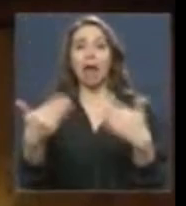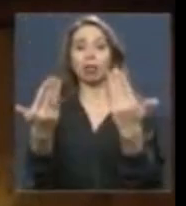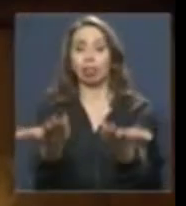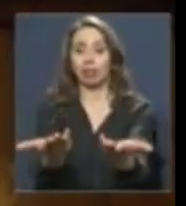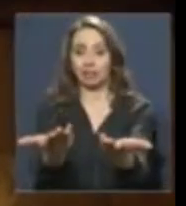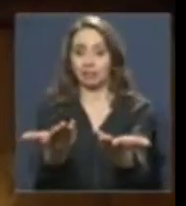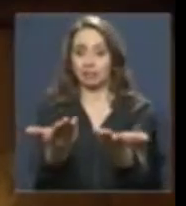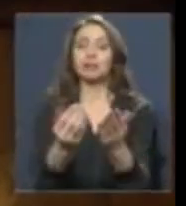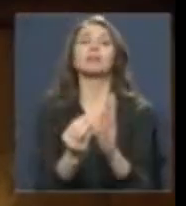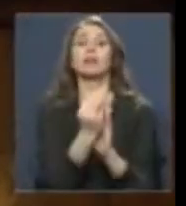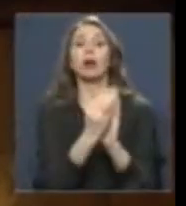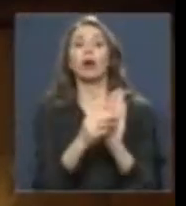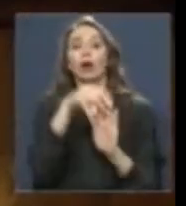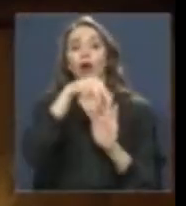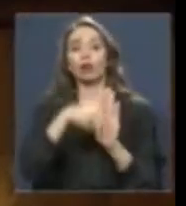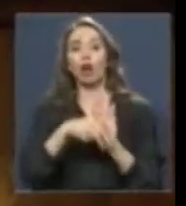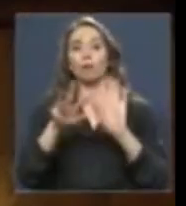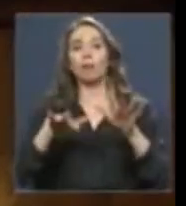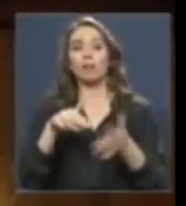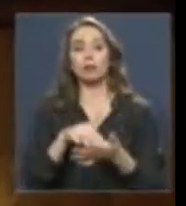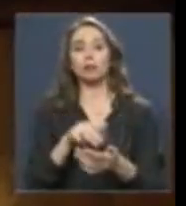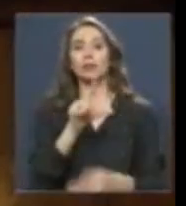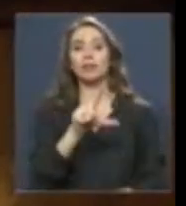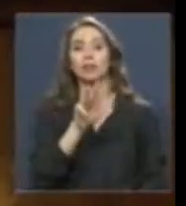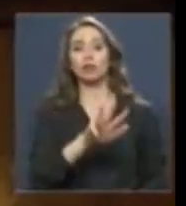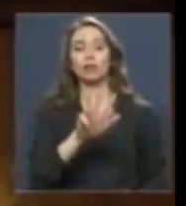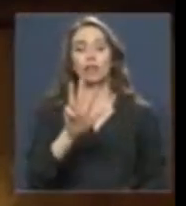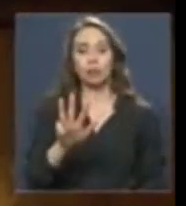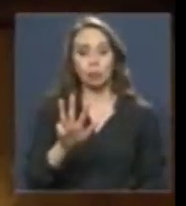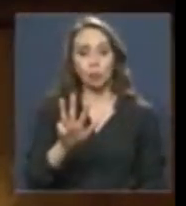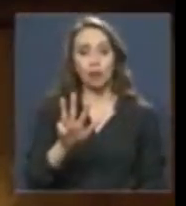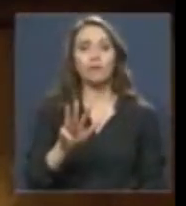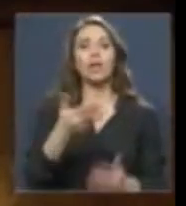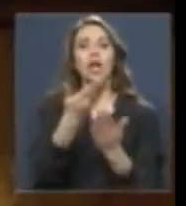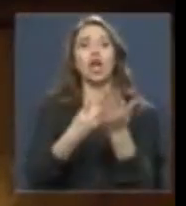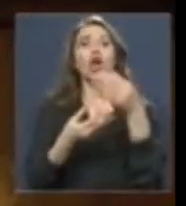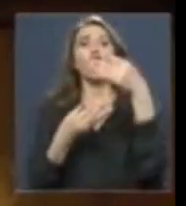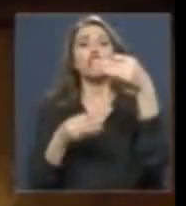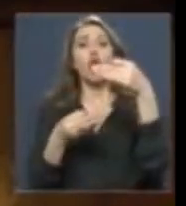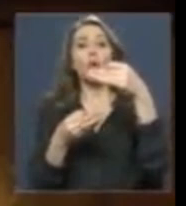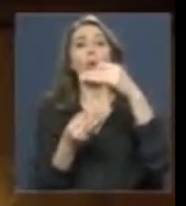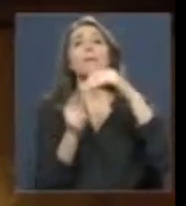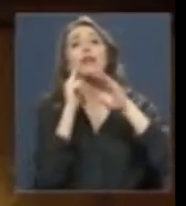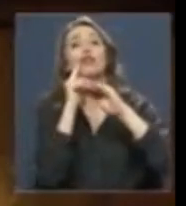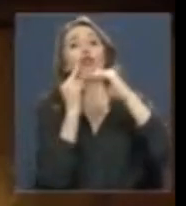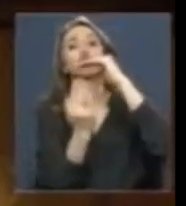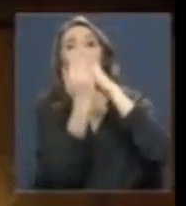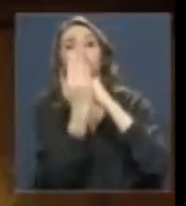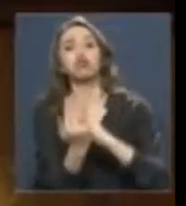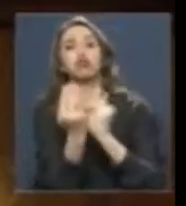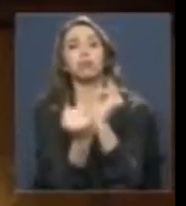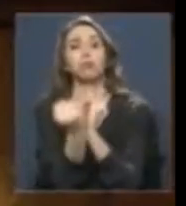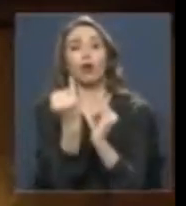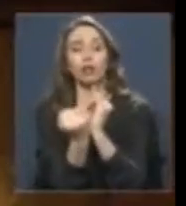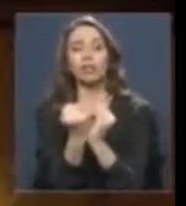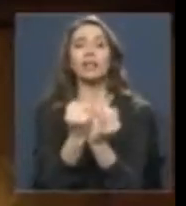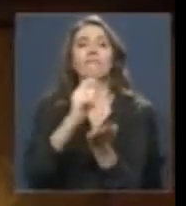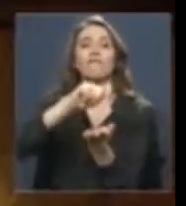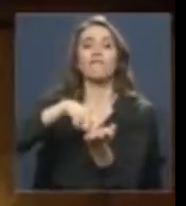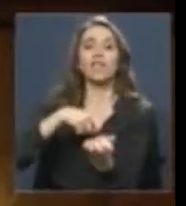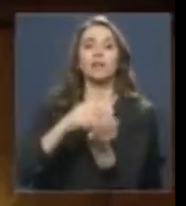sujetarse a las normas de la Ley 19.799 sobre documentos electrónicos, firma electrónica y servicios de